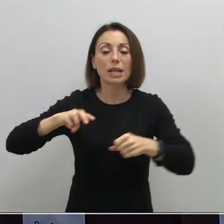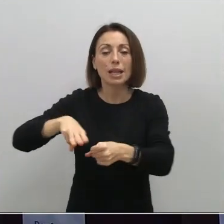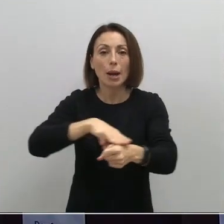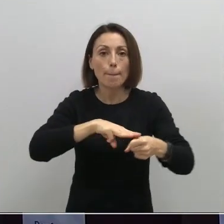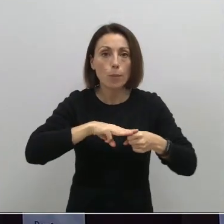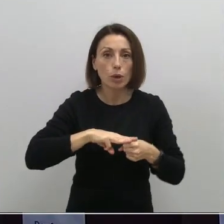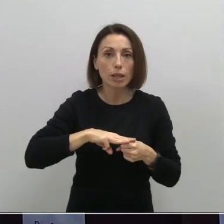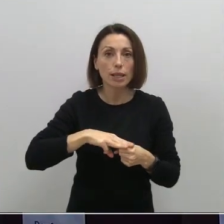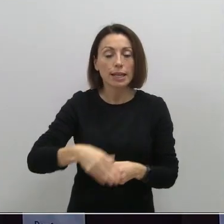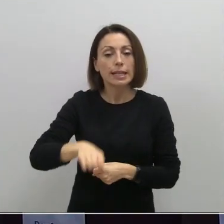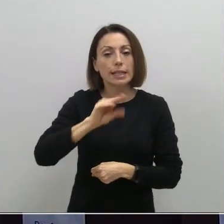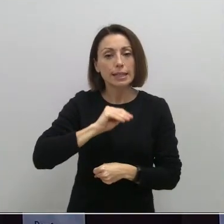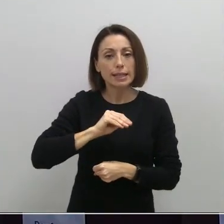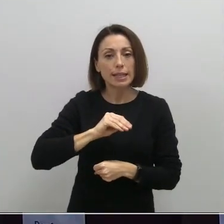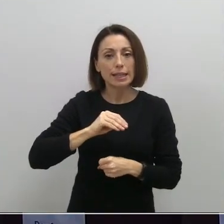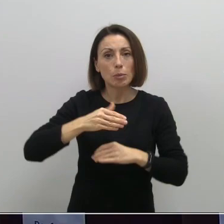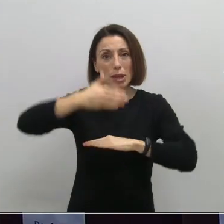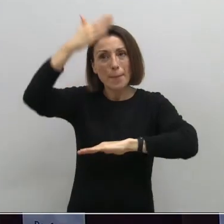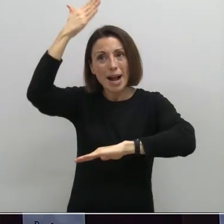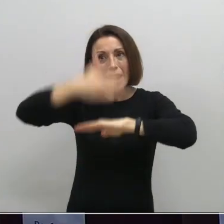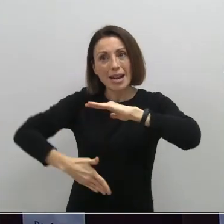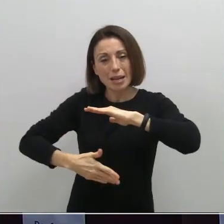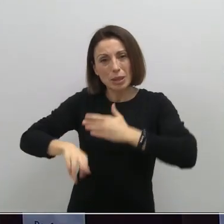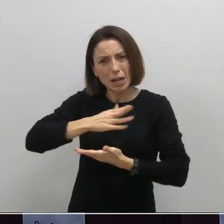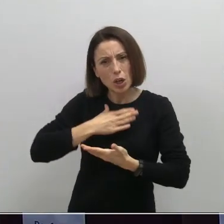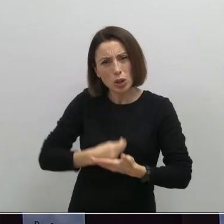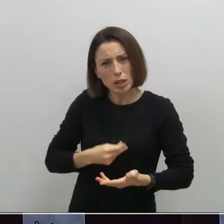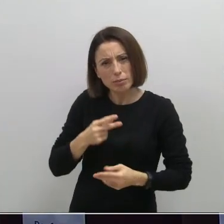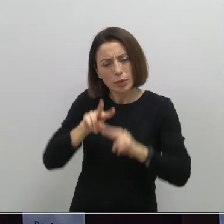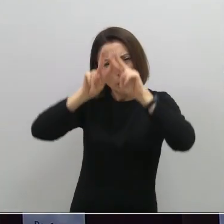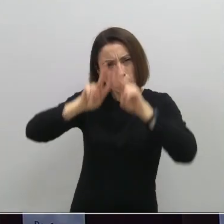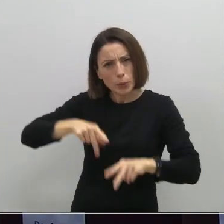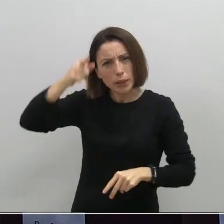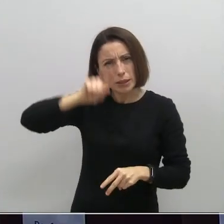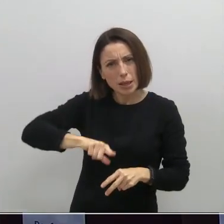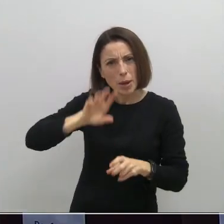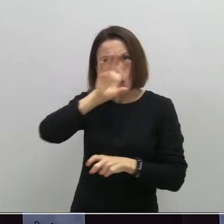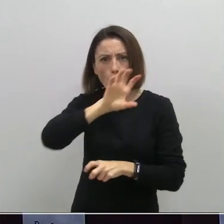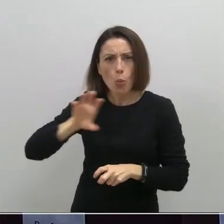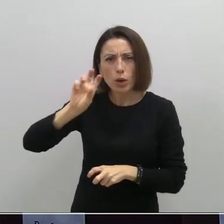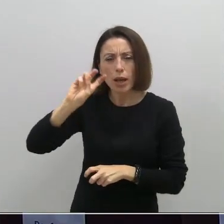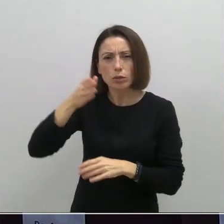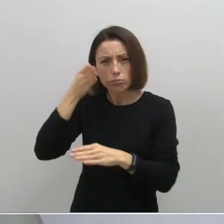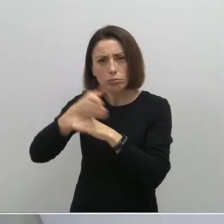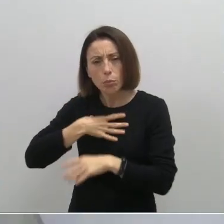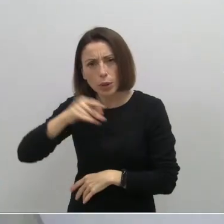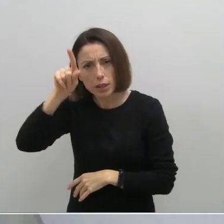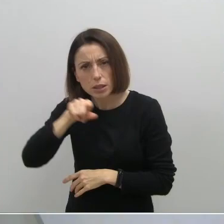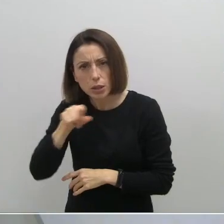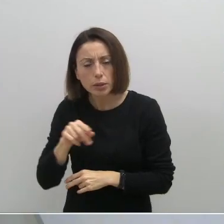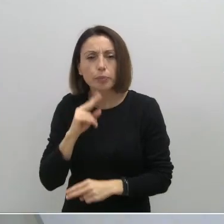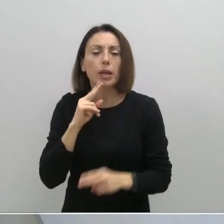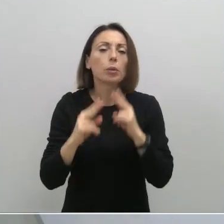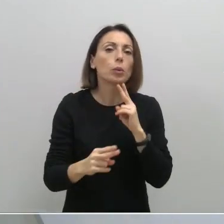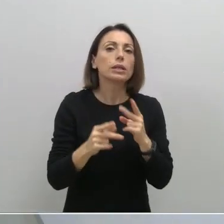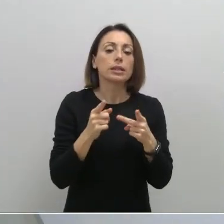¿Se entiende que el confinamiento perimetral de la región también se revisaría? Entonces, ¿también se podría levantar? Gracias. Mira,